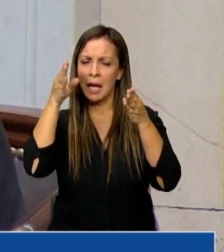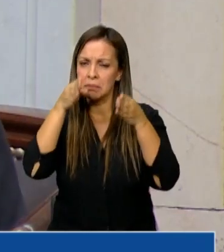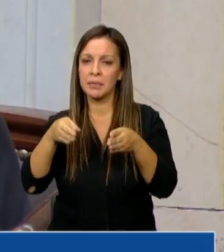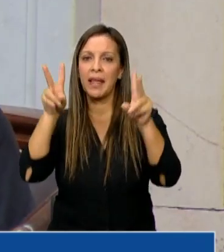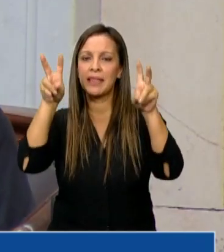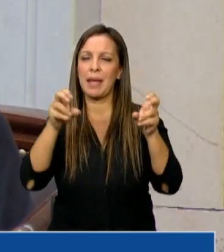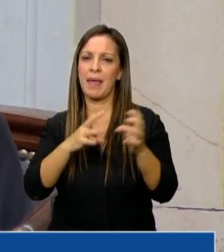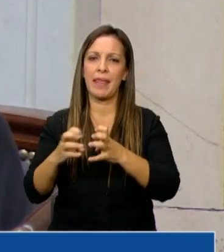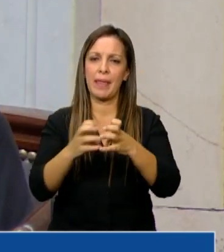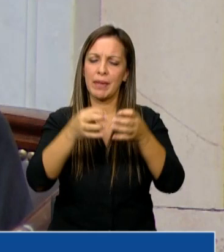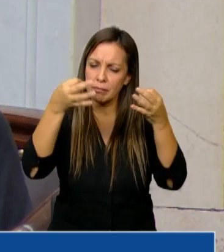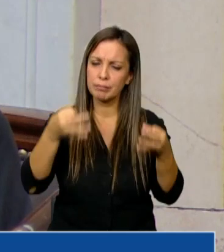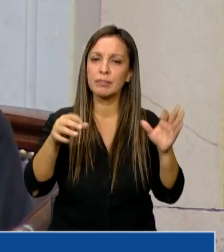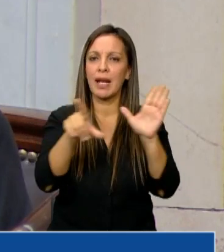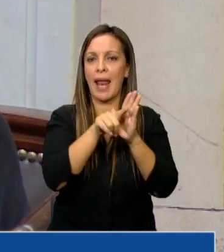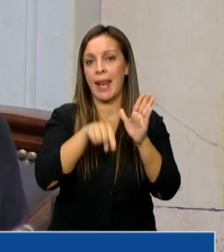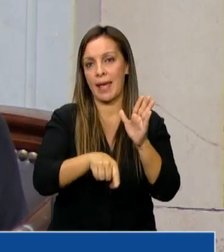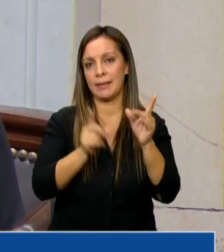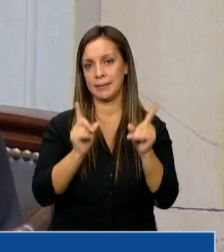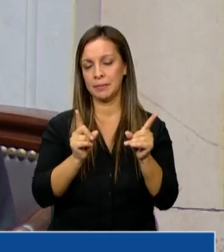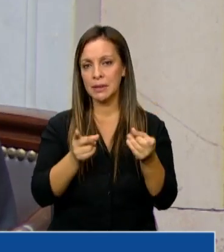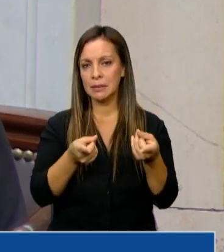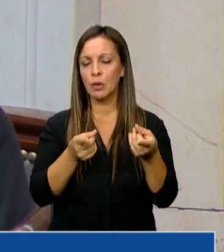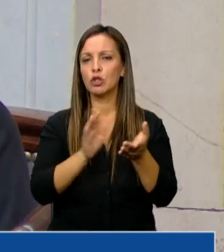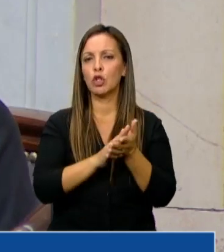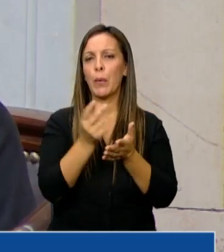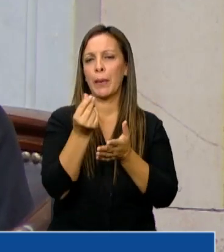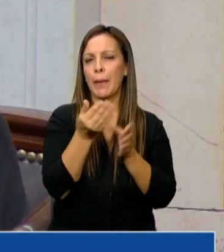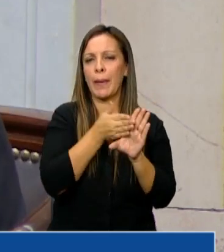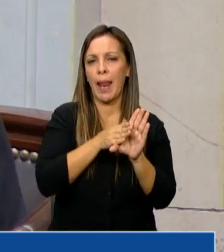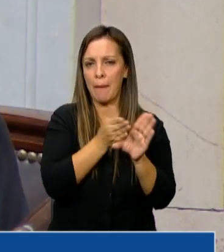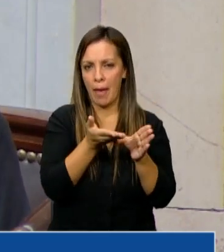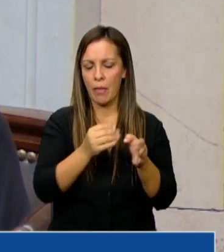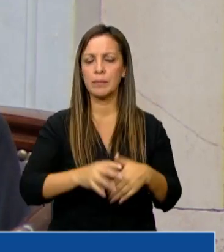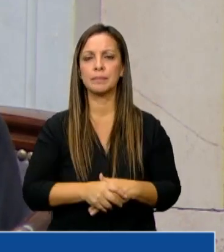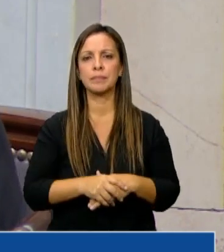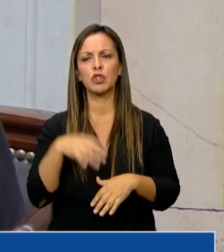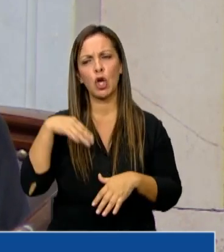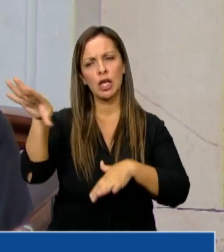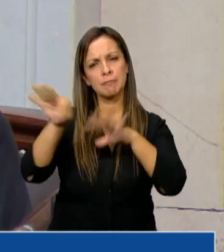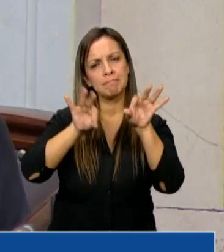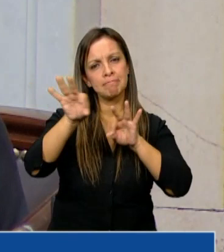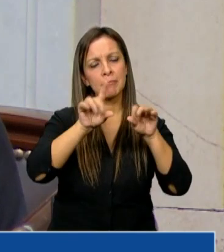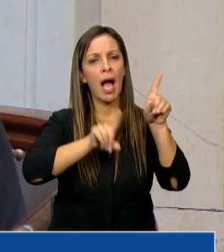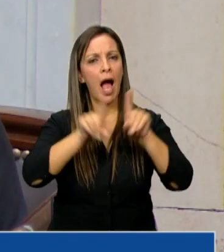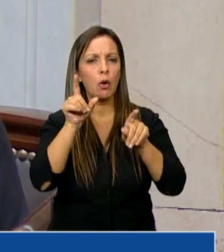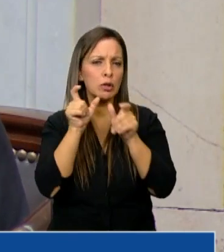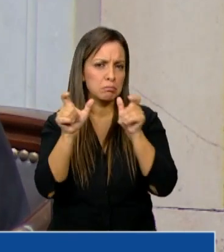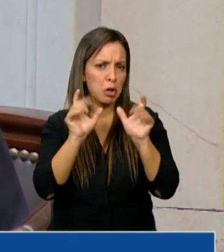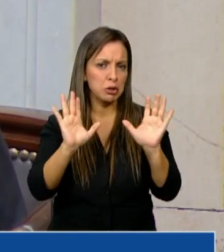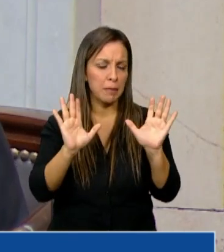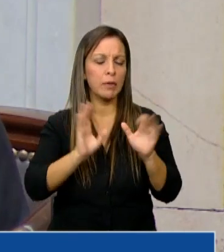puntualmente sobre la ley que nos convoca, la ley de lavado de activos, quiero quedarme con algunos conceptos que plantearon